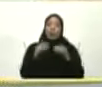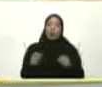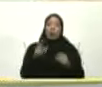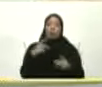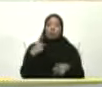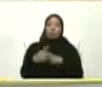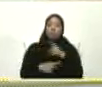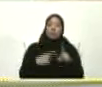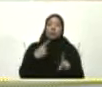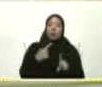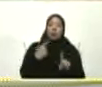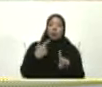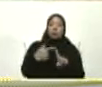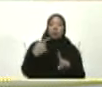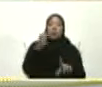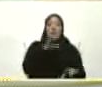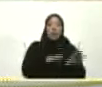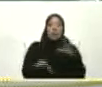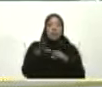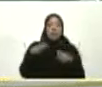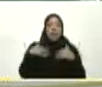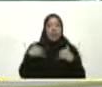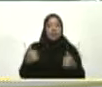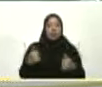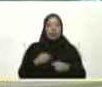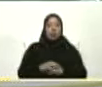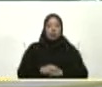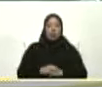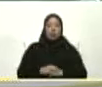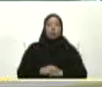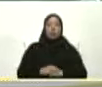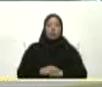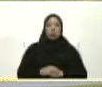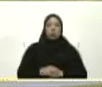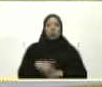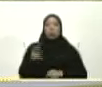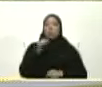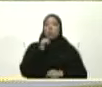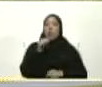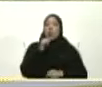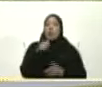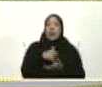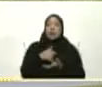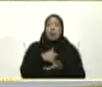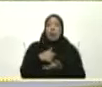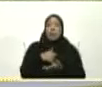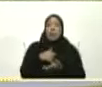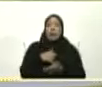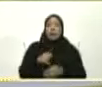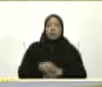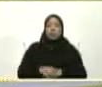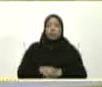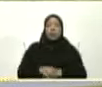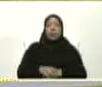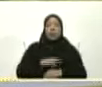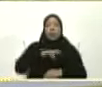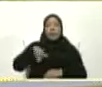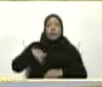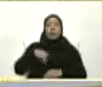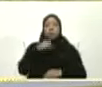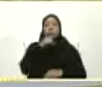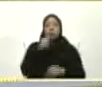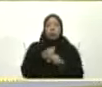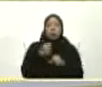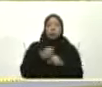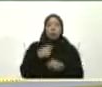pabellón Los pabellones En ciencia De la salud Presidente Que estaban Muy deteriorados Y que ahora Cuentan con Con toda esa